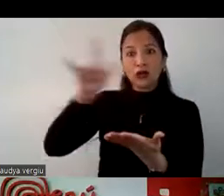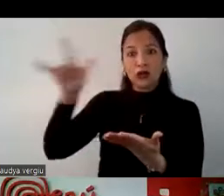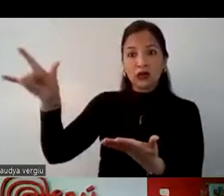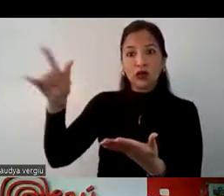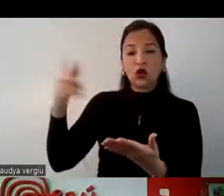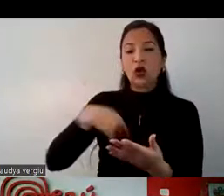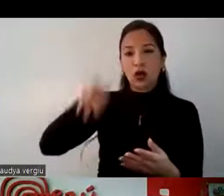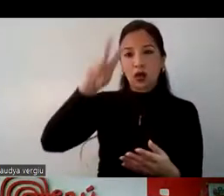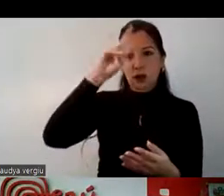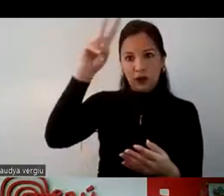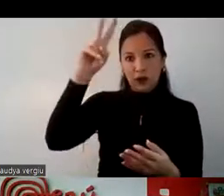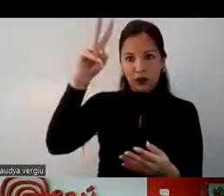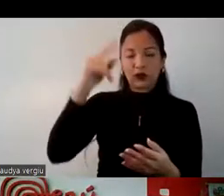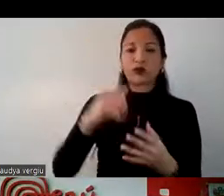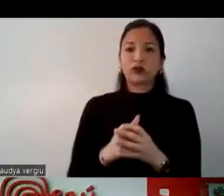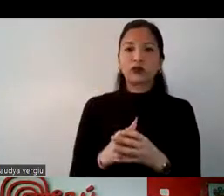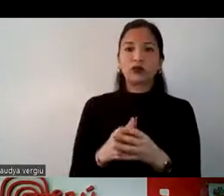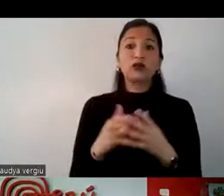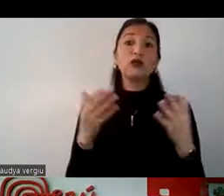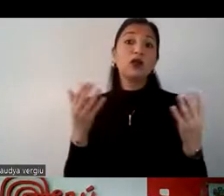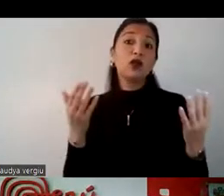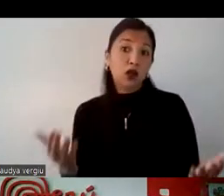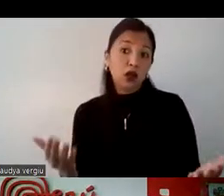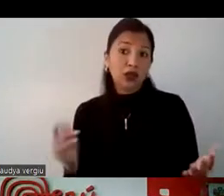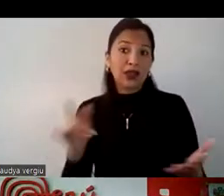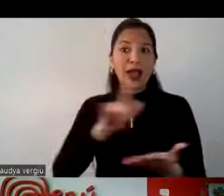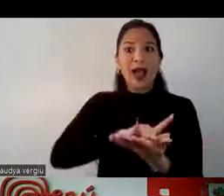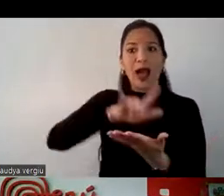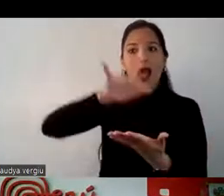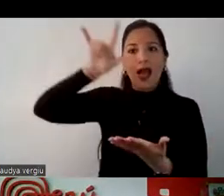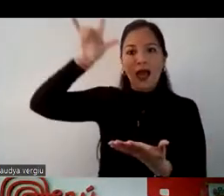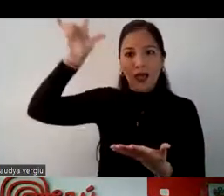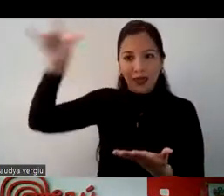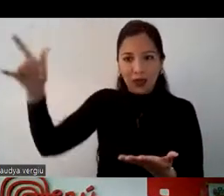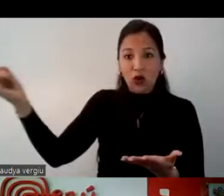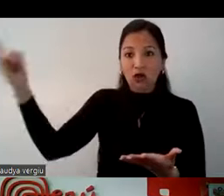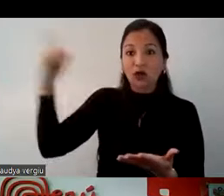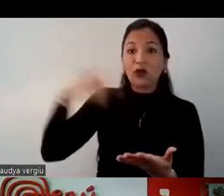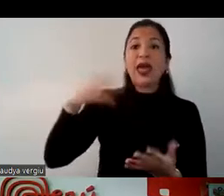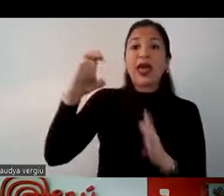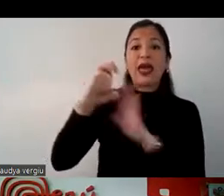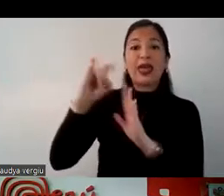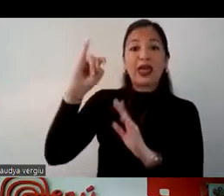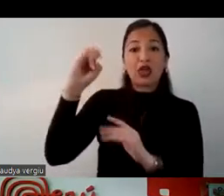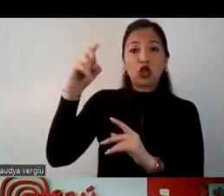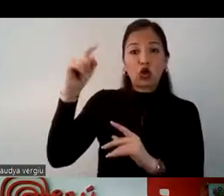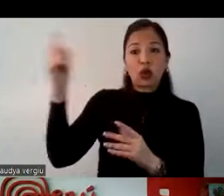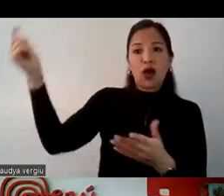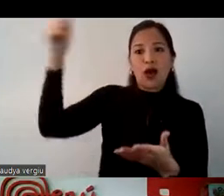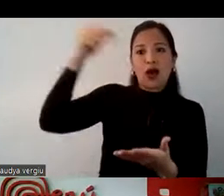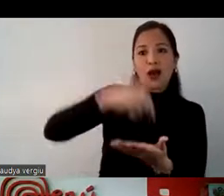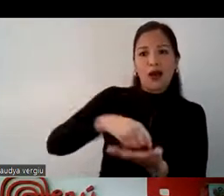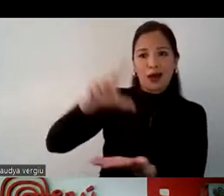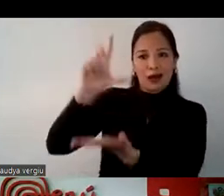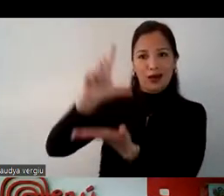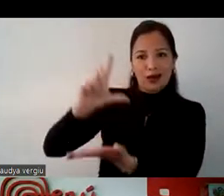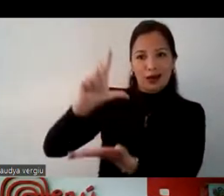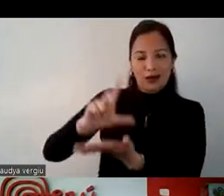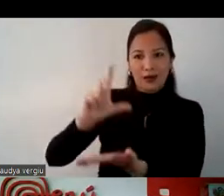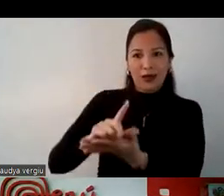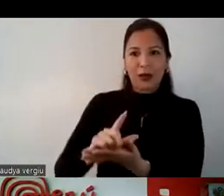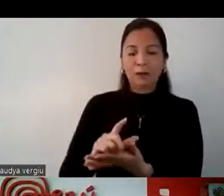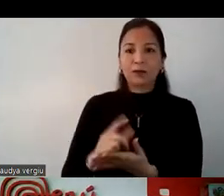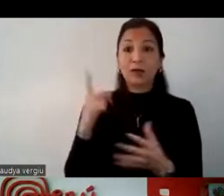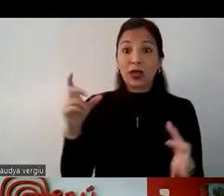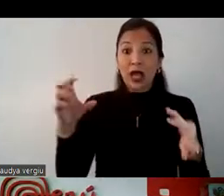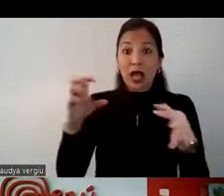peruanos, principalmente como mencionamos, aéreos, con llegada desde Quito hacia Lima. Se asocia al Perú